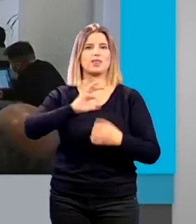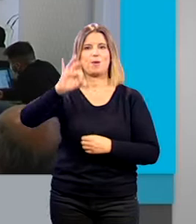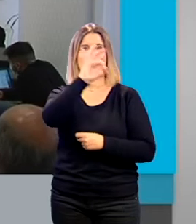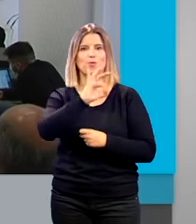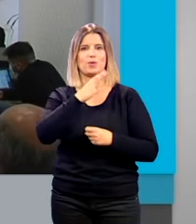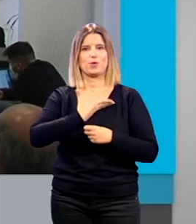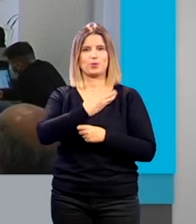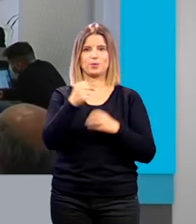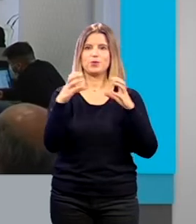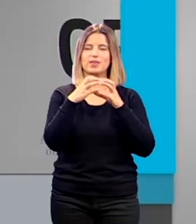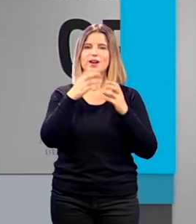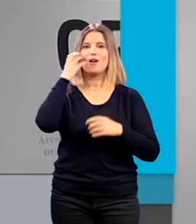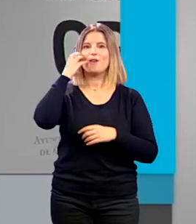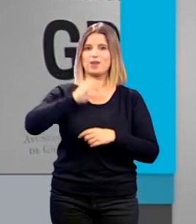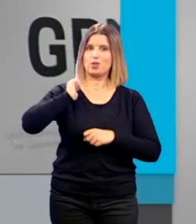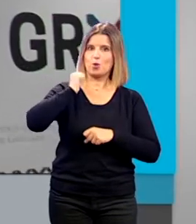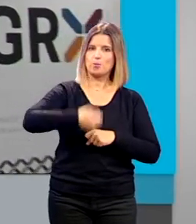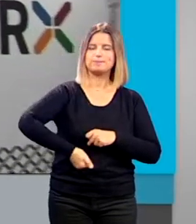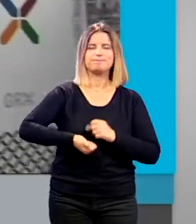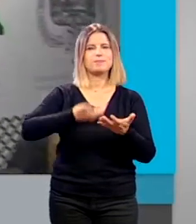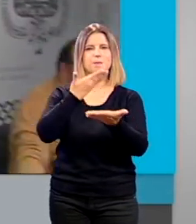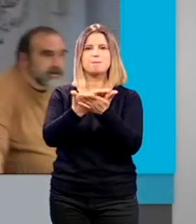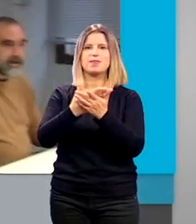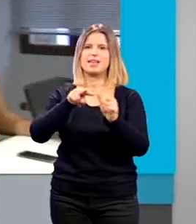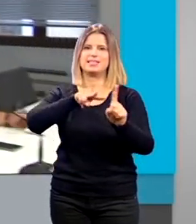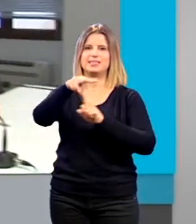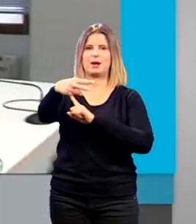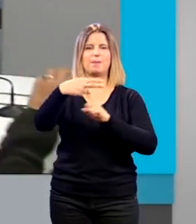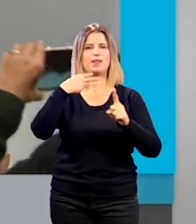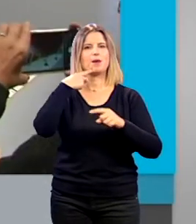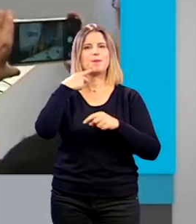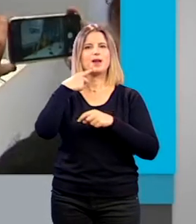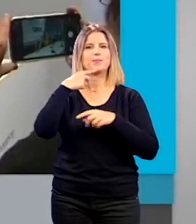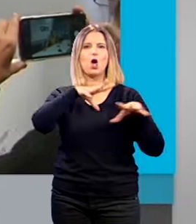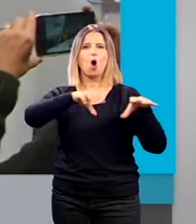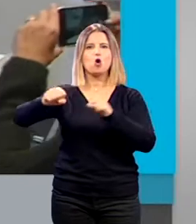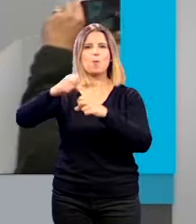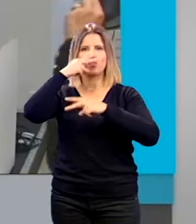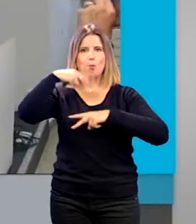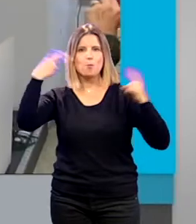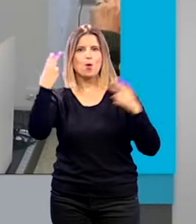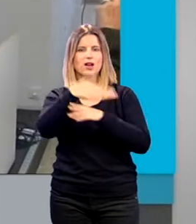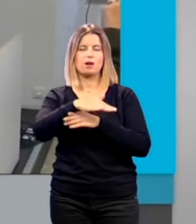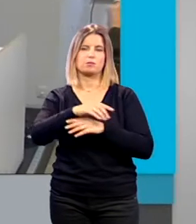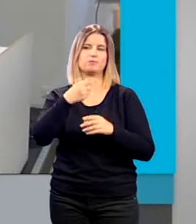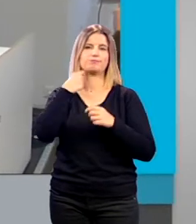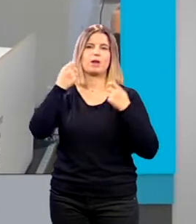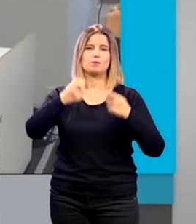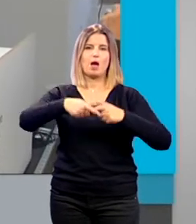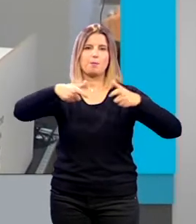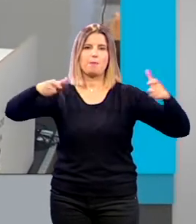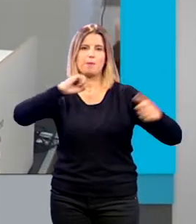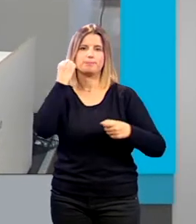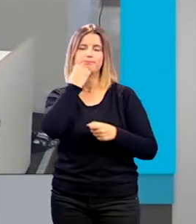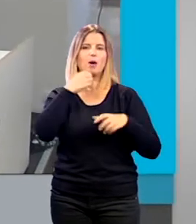Ayuntamiento de Granada Francisco Puentedura ha pedido transparencia en la ocupación de vía pública de Granada ya que hay cada vez más quejas por el abuso de los espacios públicos tanto